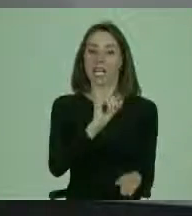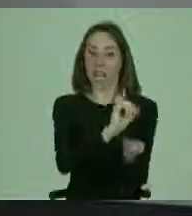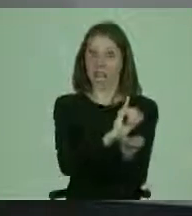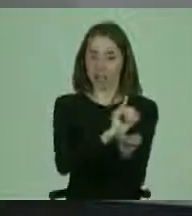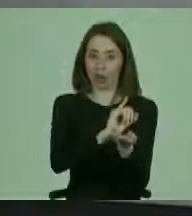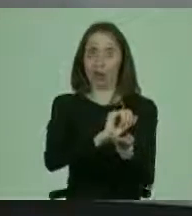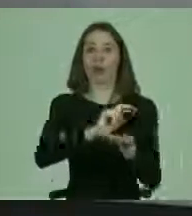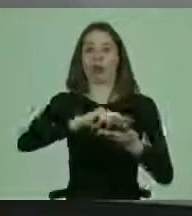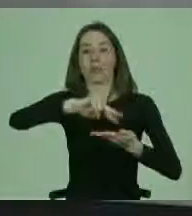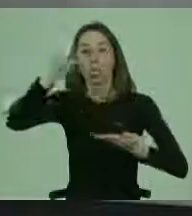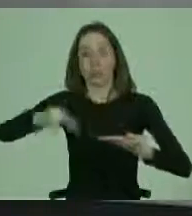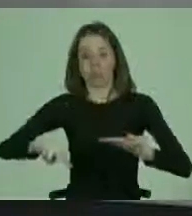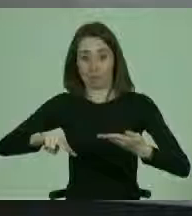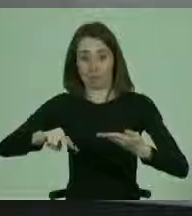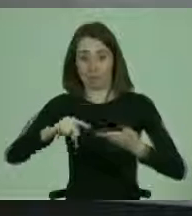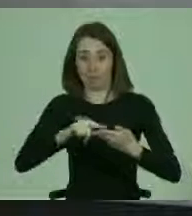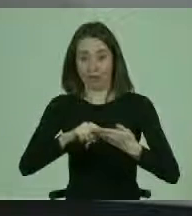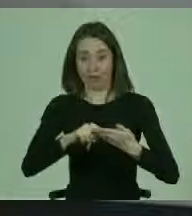Convención,